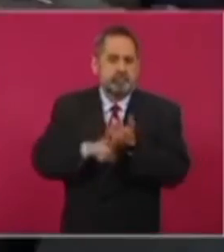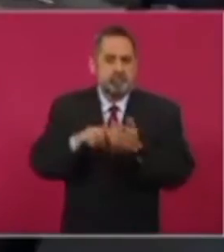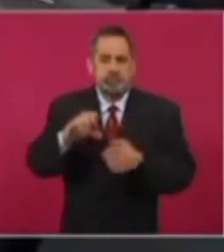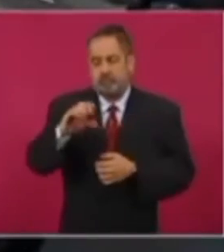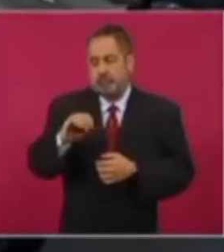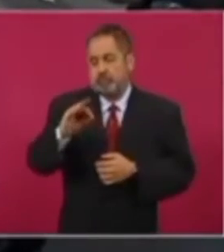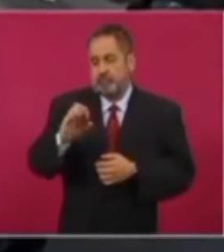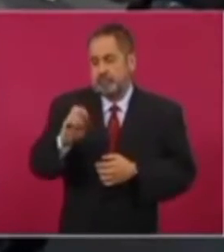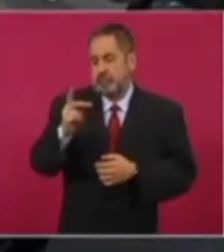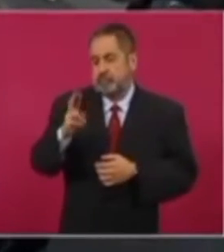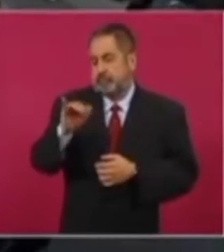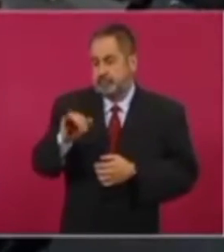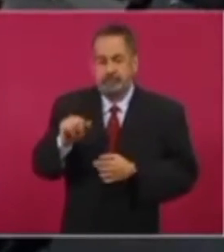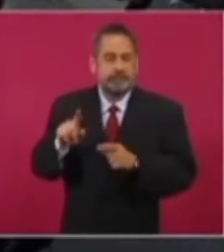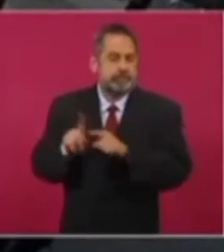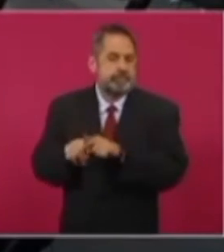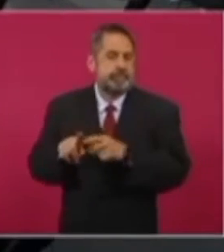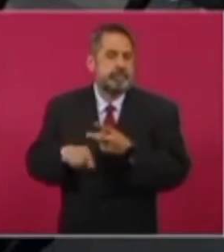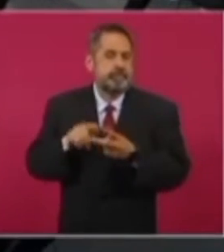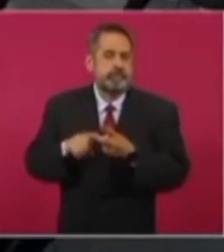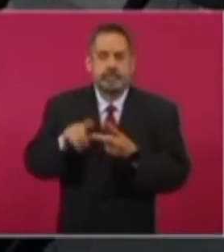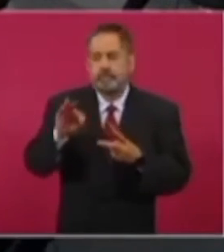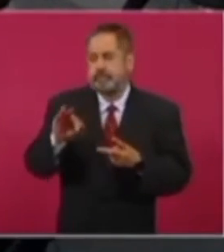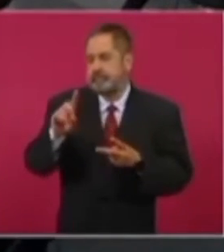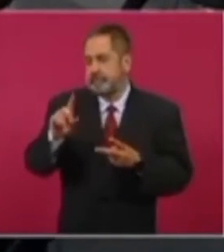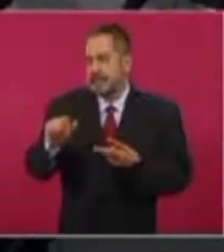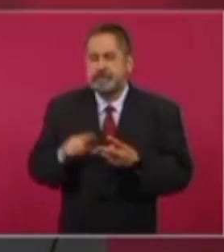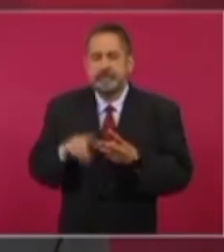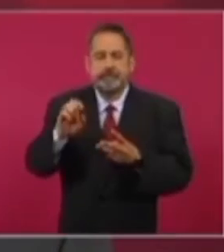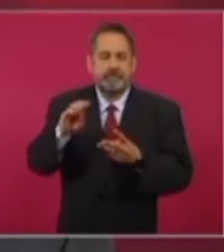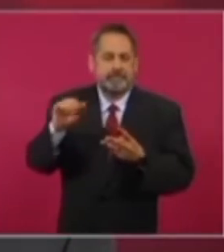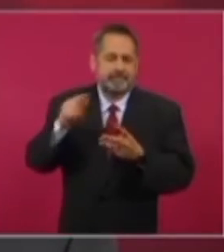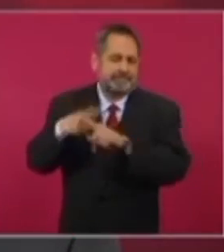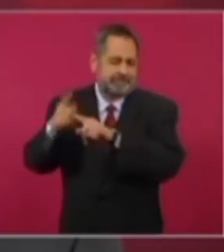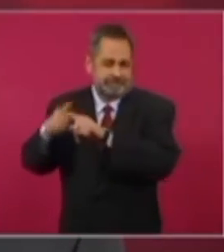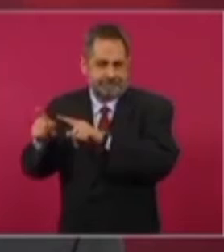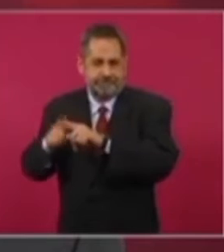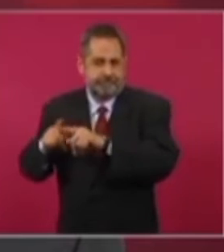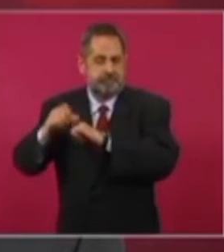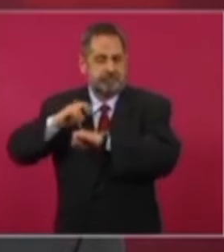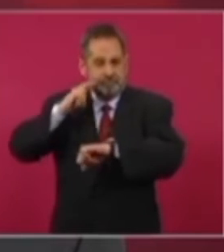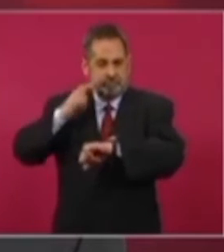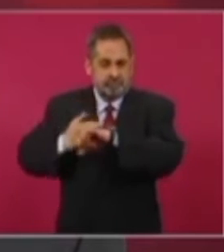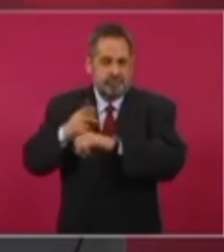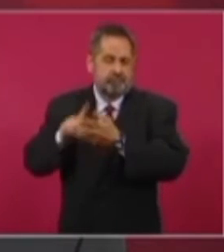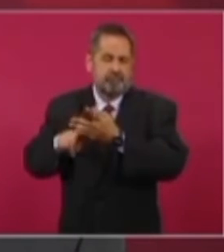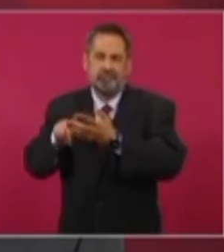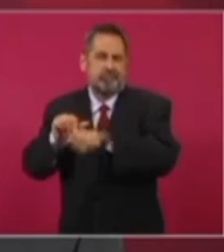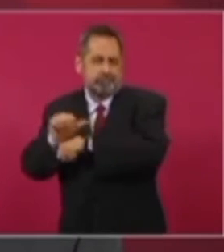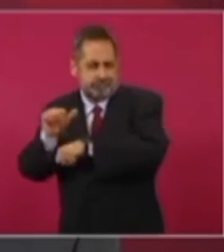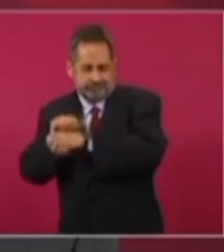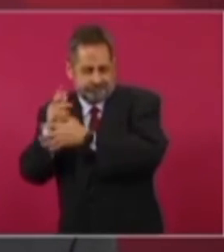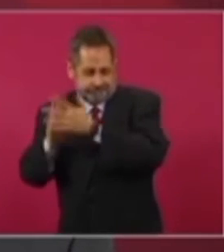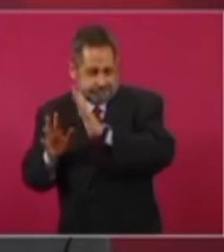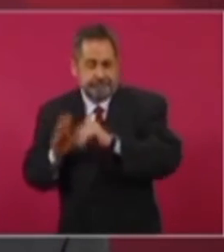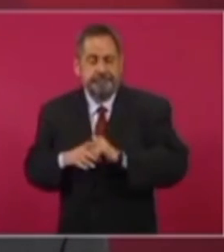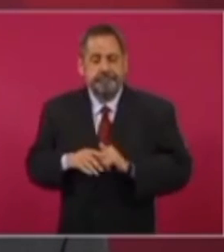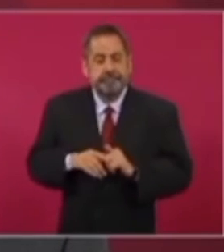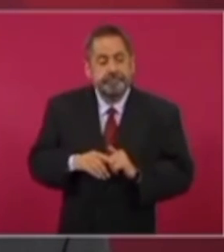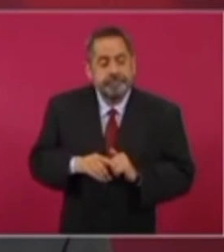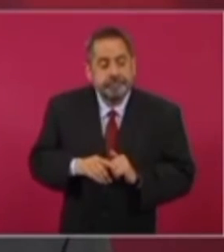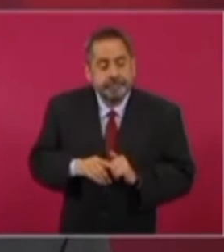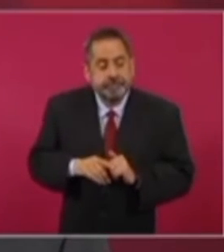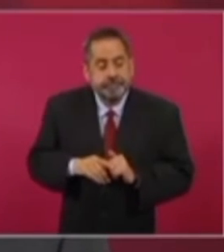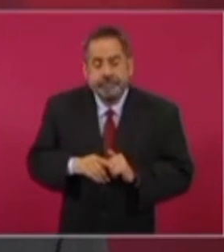COFEPRIS, como lo es la FDA, la EMA o varias otras, ANMAD de Argentina, no